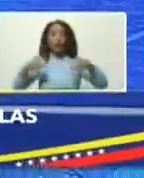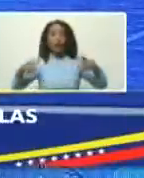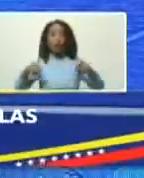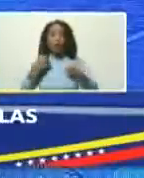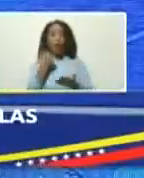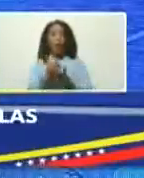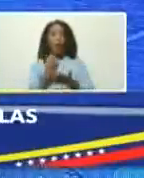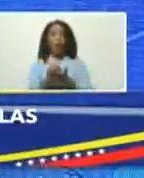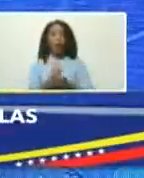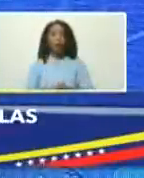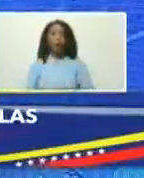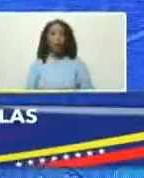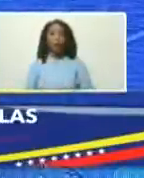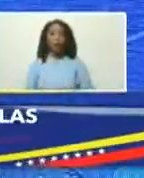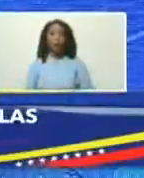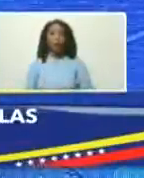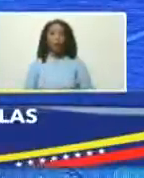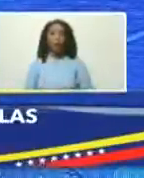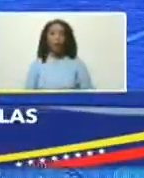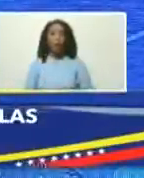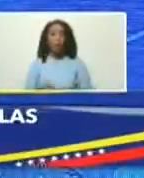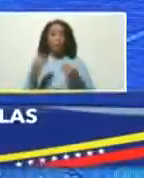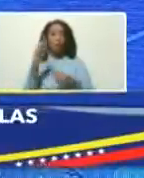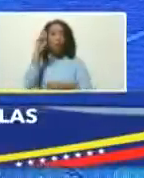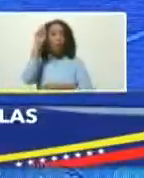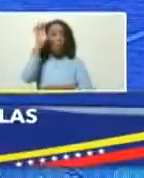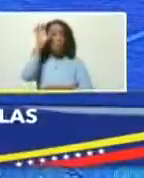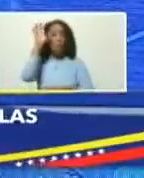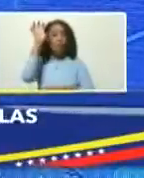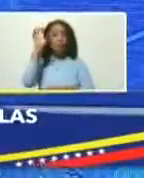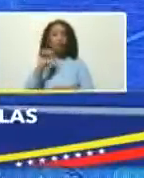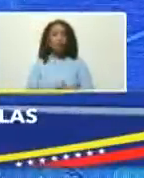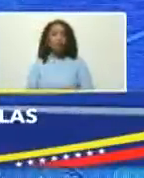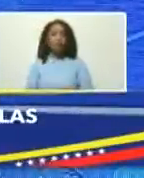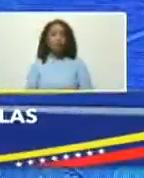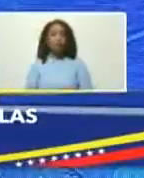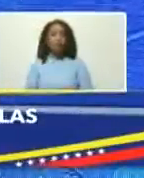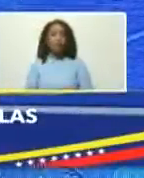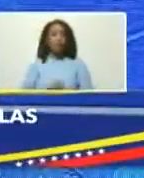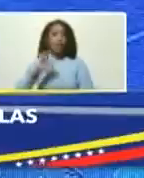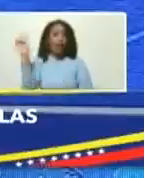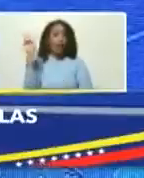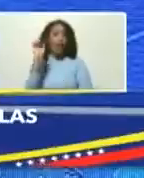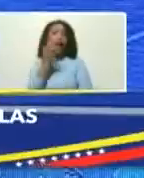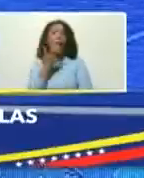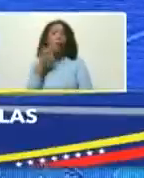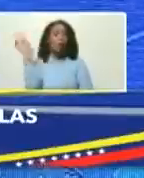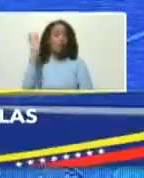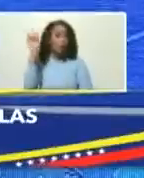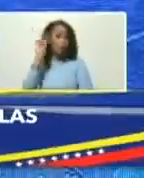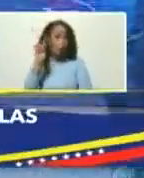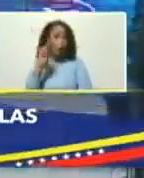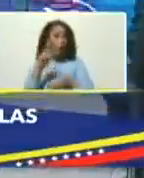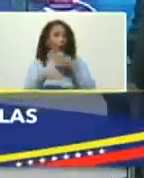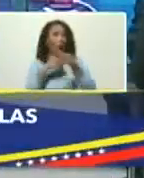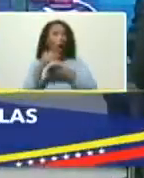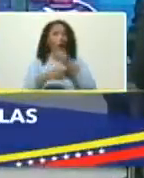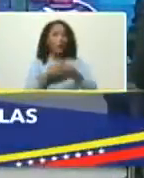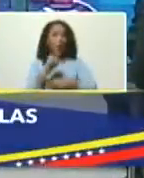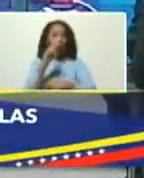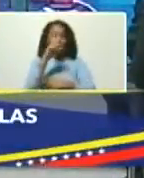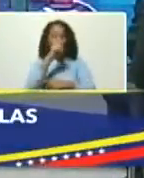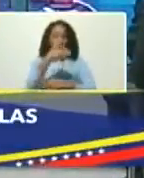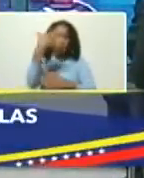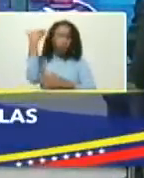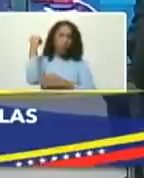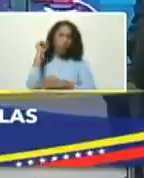económico son para un país y si Venezuela ha tomado hace un año